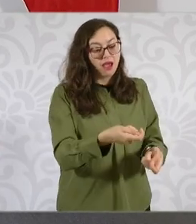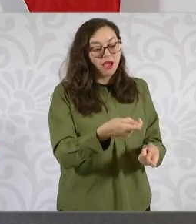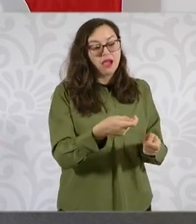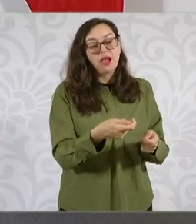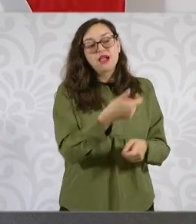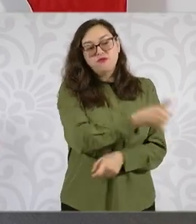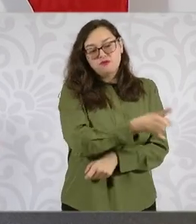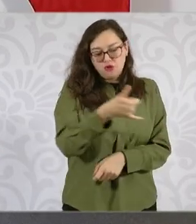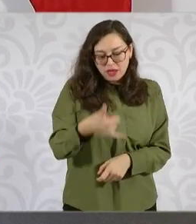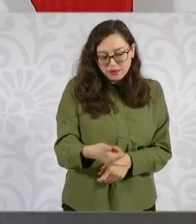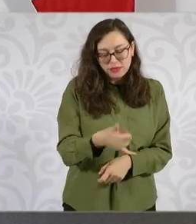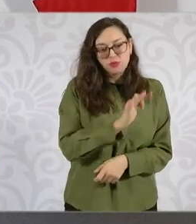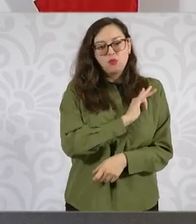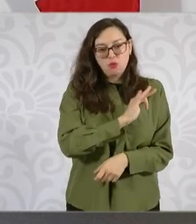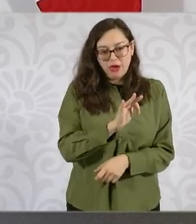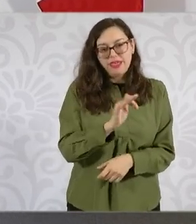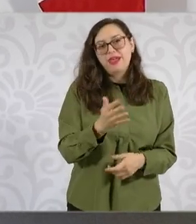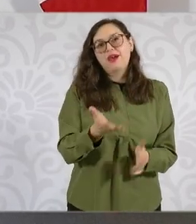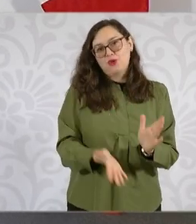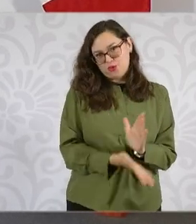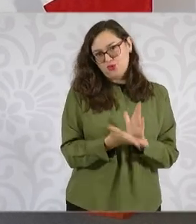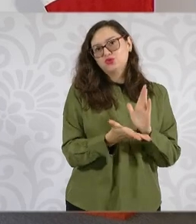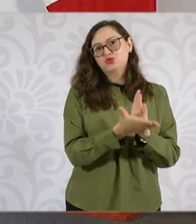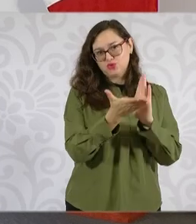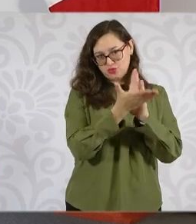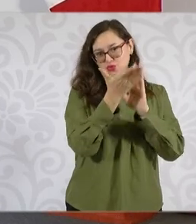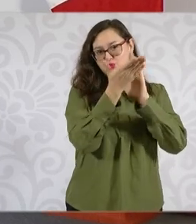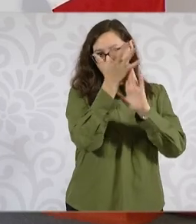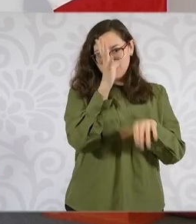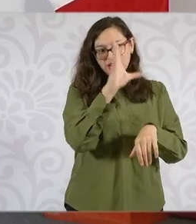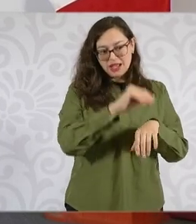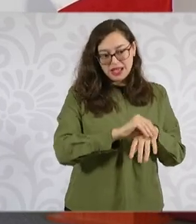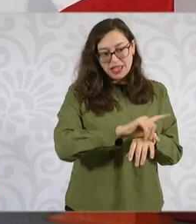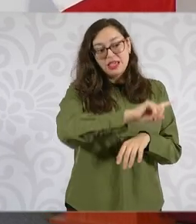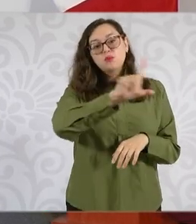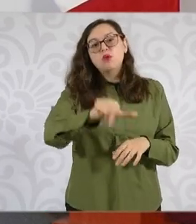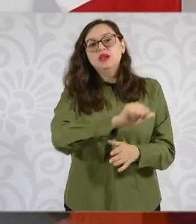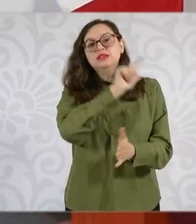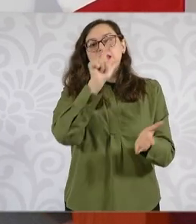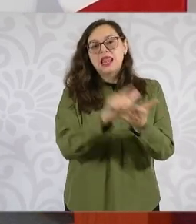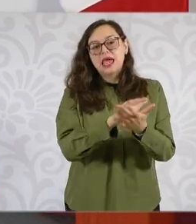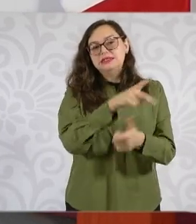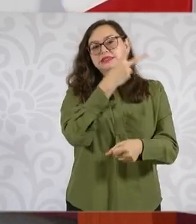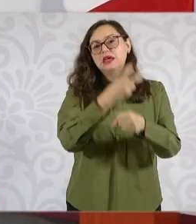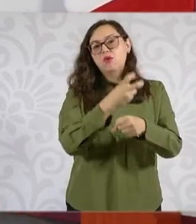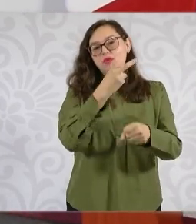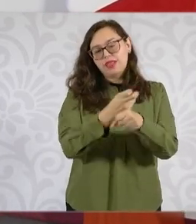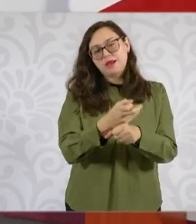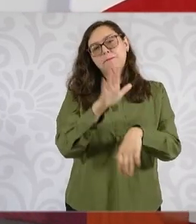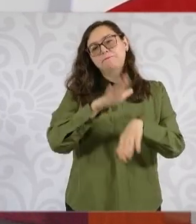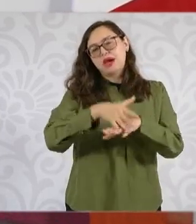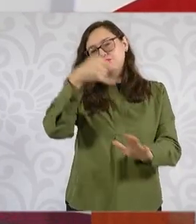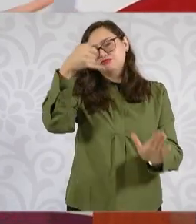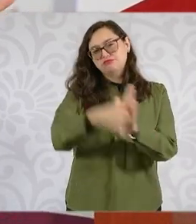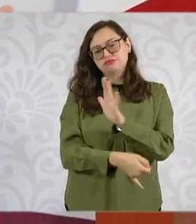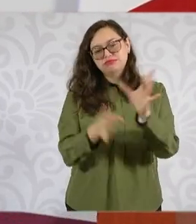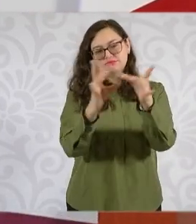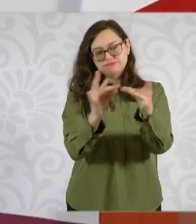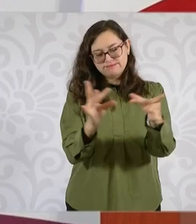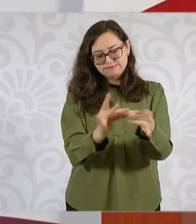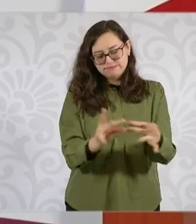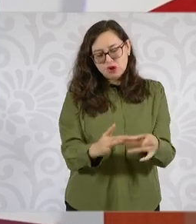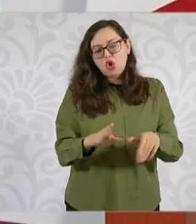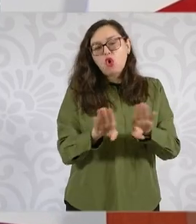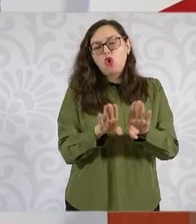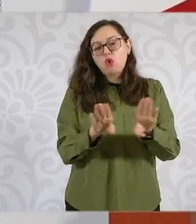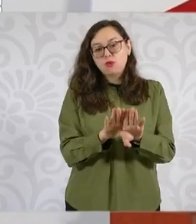secundaria y ya el modelo de cómo se desarrollaría. Octavio ha estado pensando o en el equipo hemos